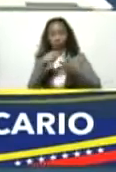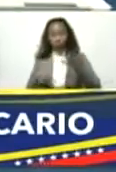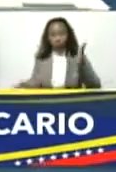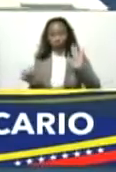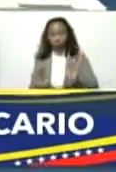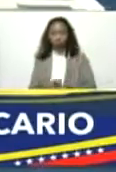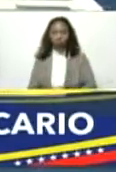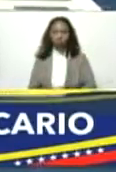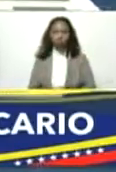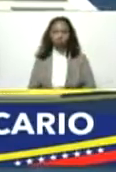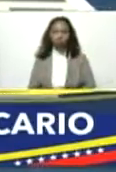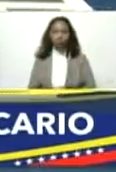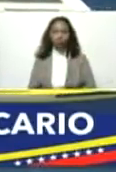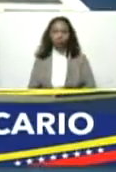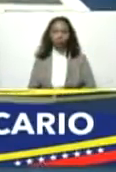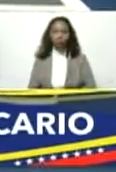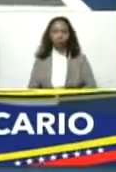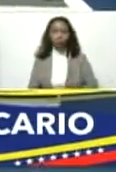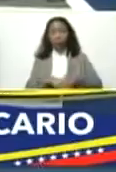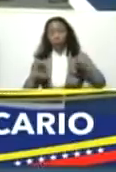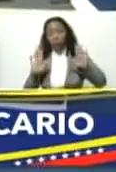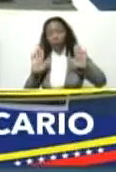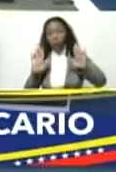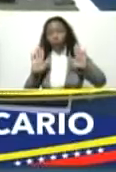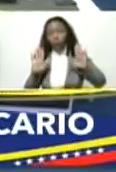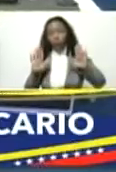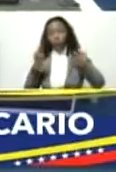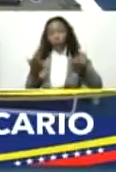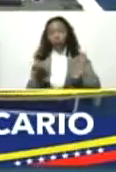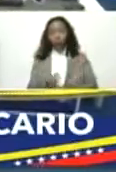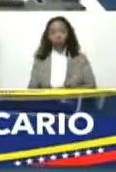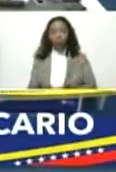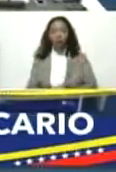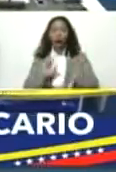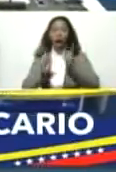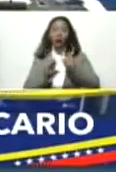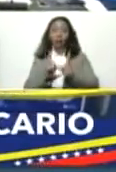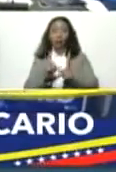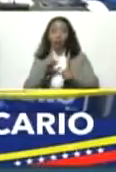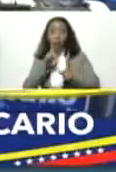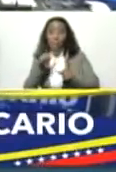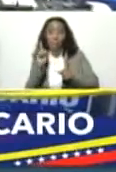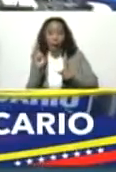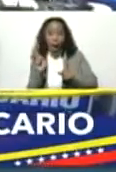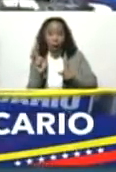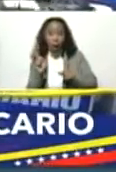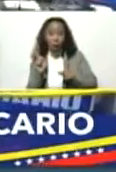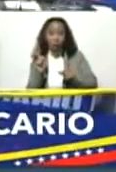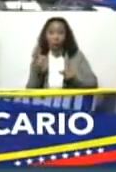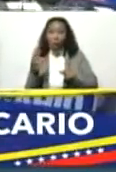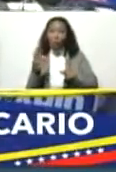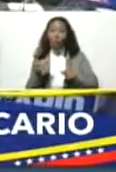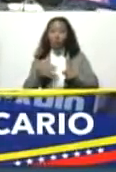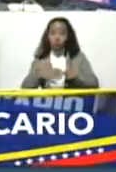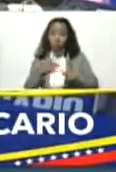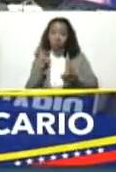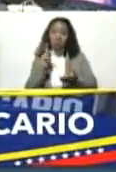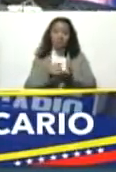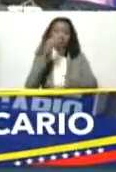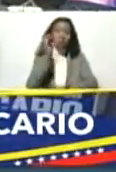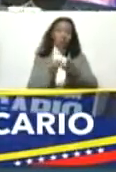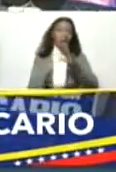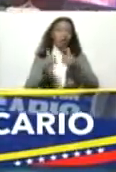etcétera así que a veces de lo malo nos puede llegar lo bueno